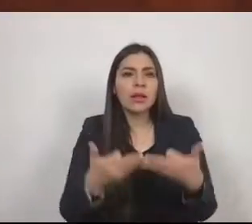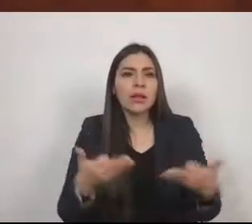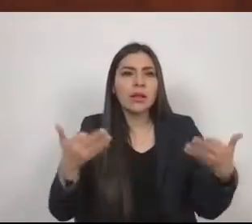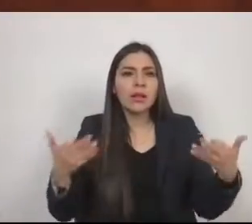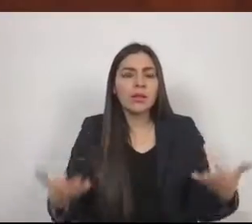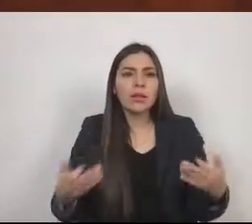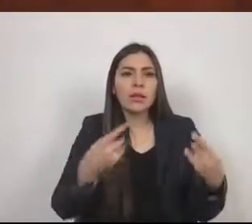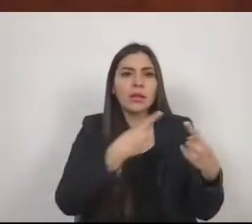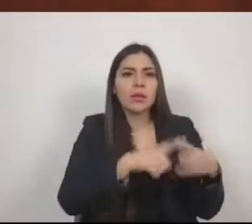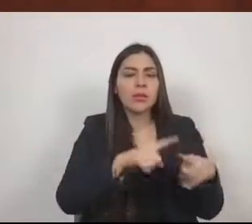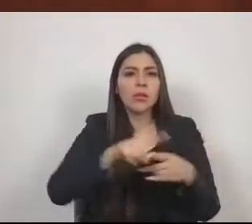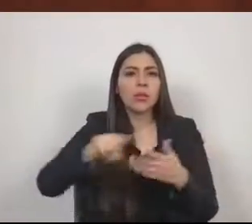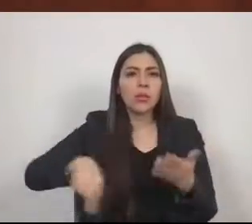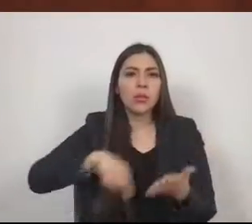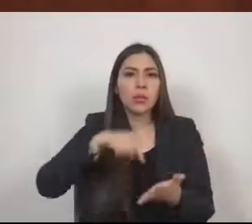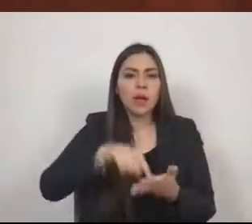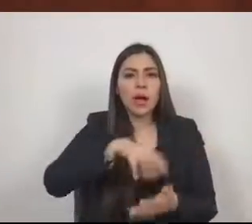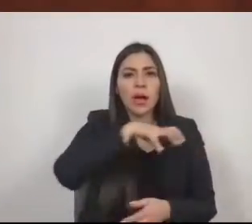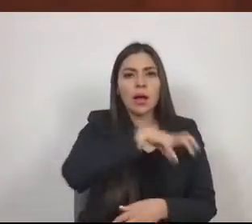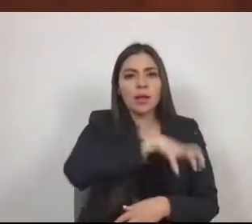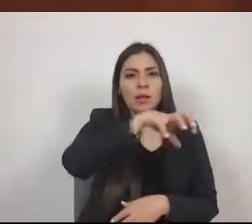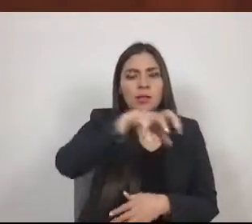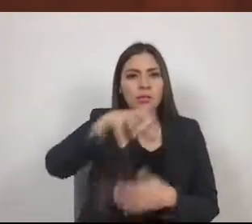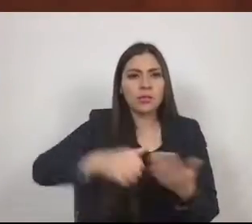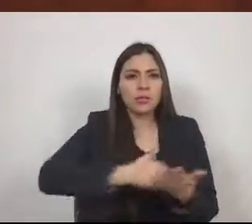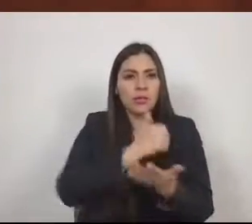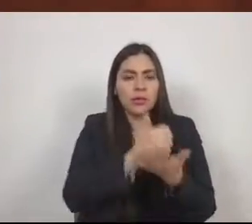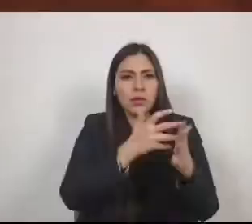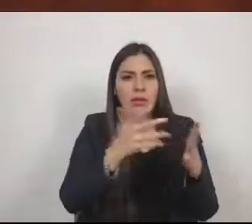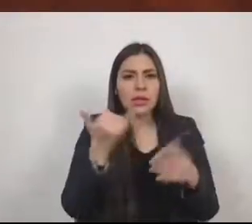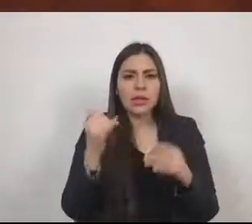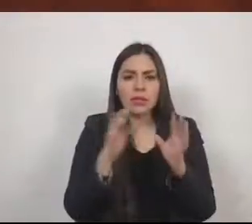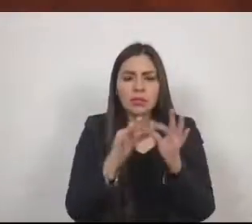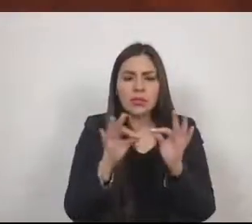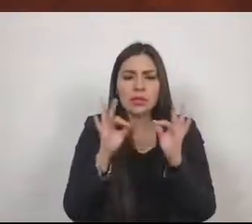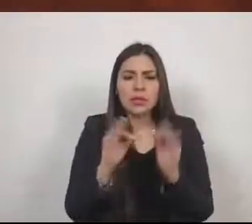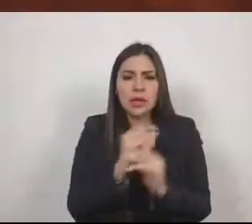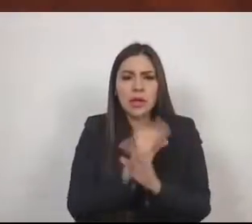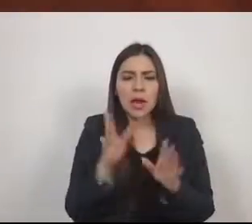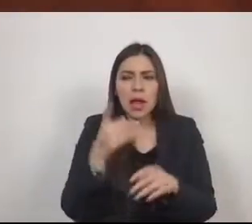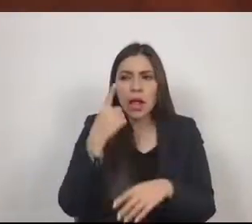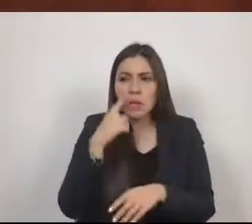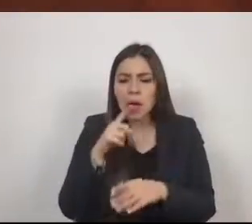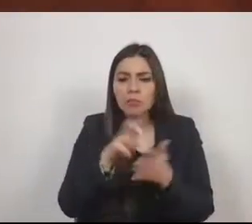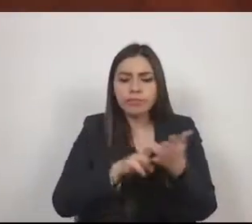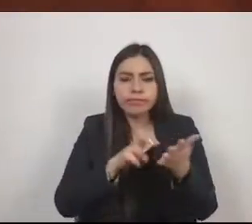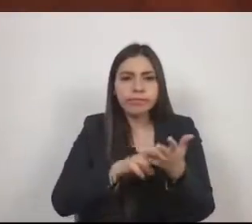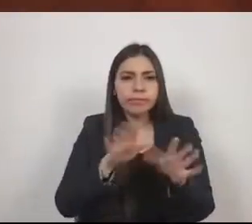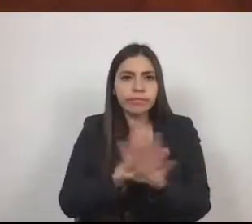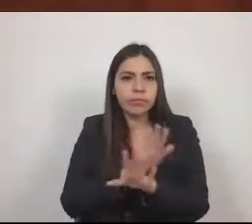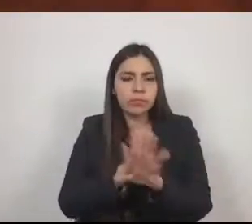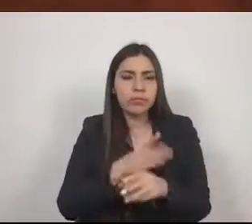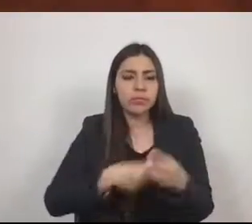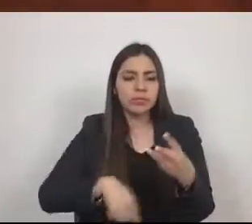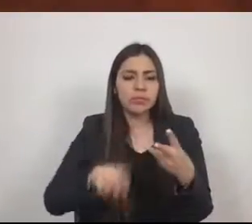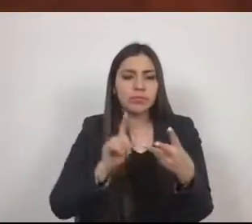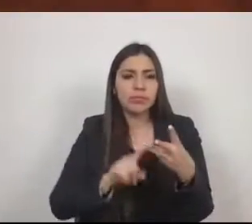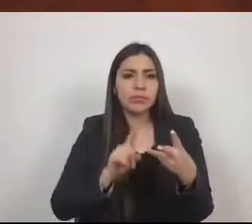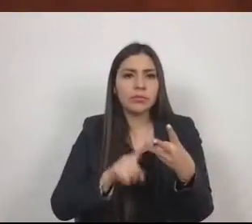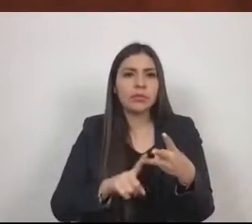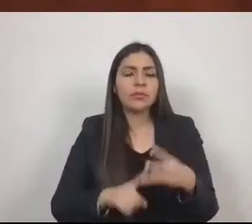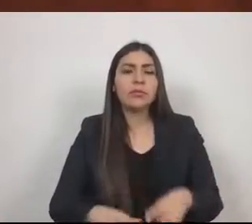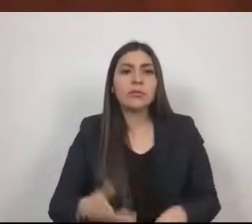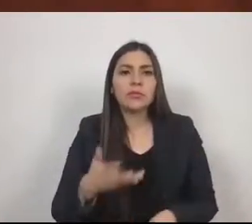metropolitanas y proporcione criterios claros para su actualización. Disponer de una